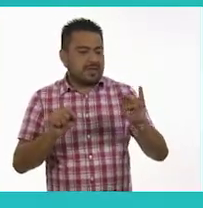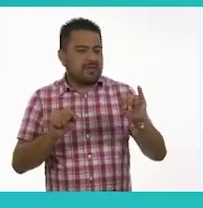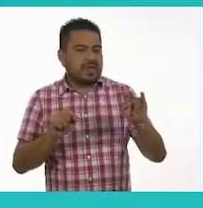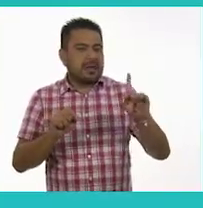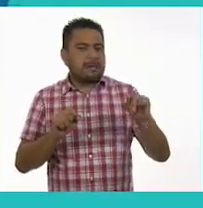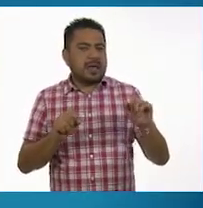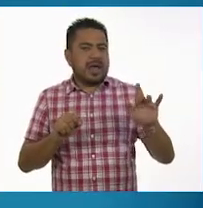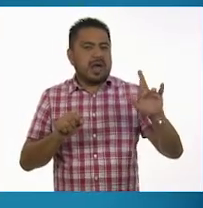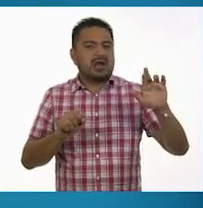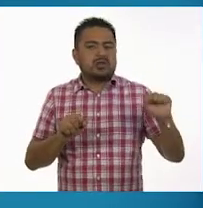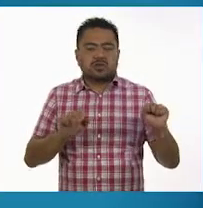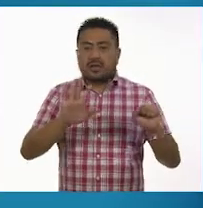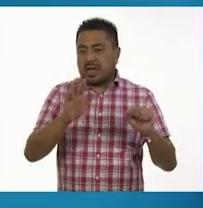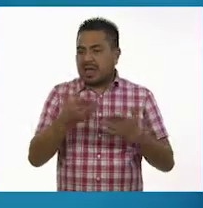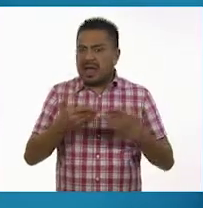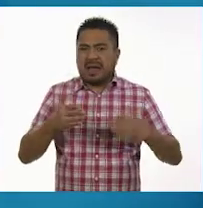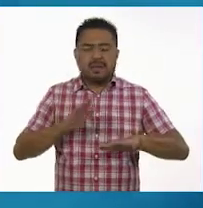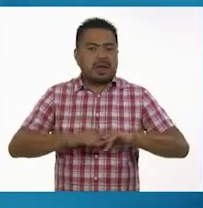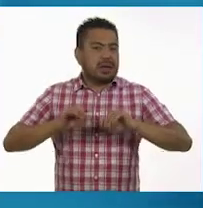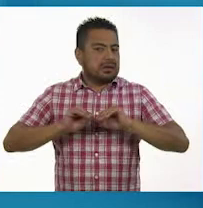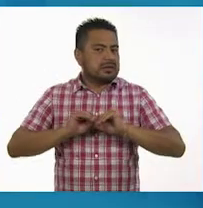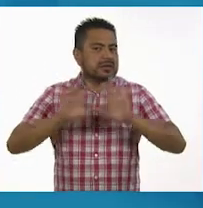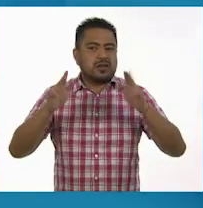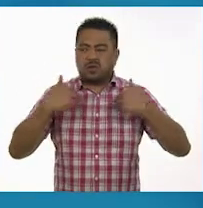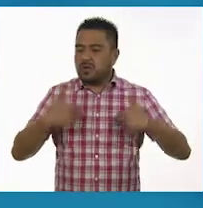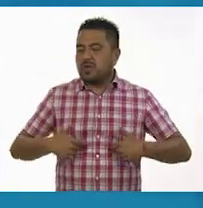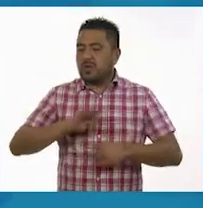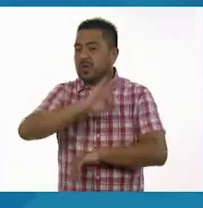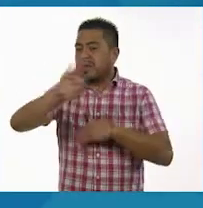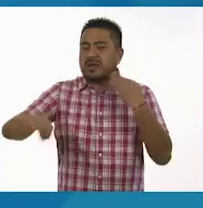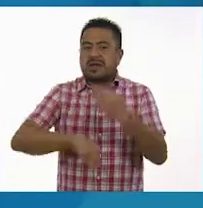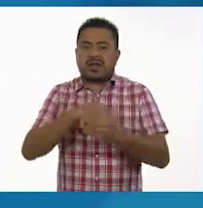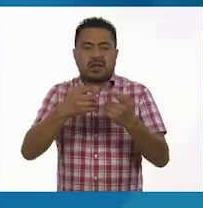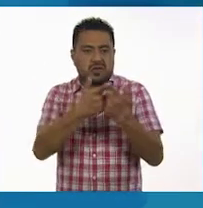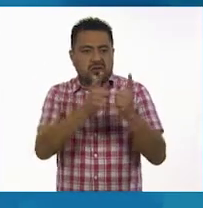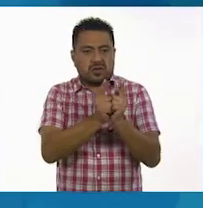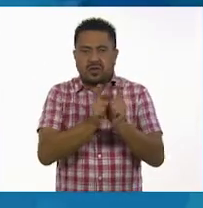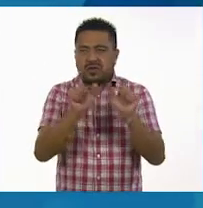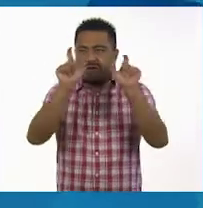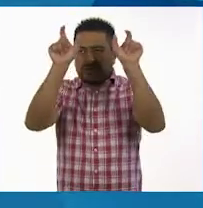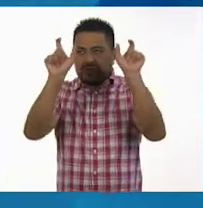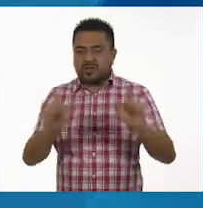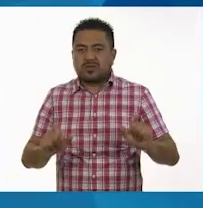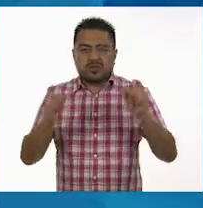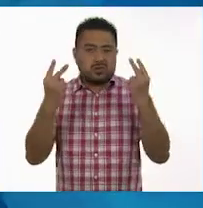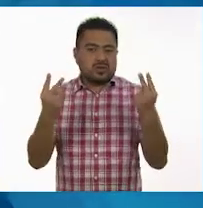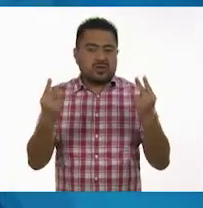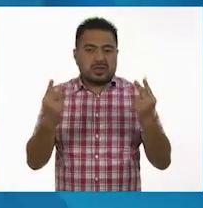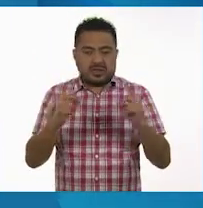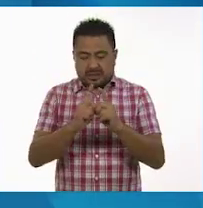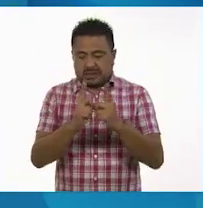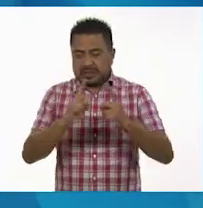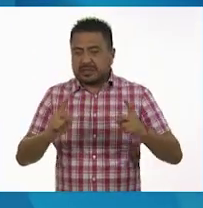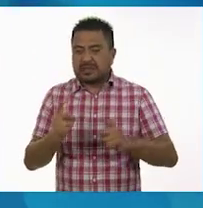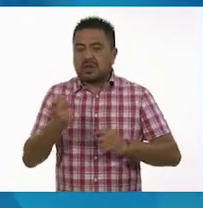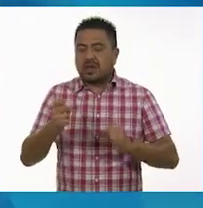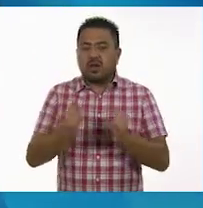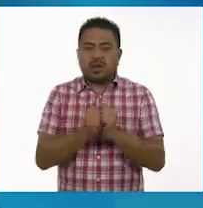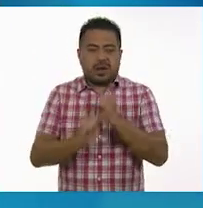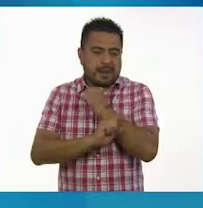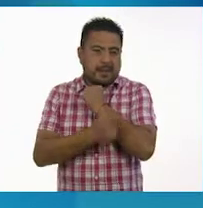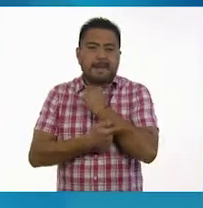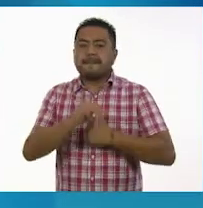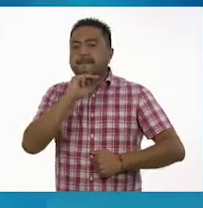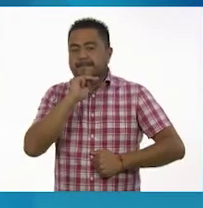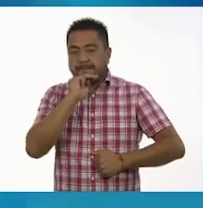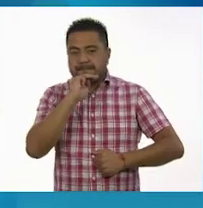Entonces, está quedando muy claro que los seres vivos que están clasificados como vivíparos se desarrollan en el vientre de